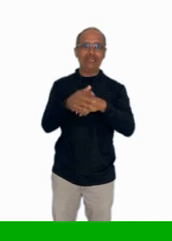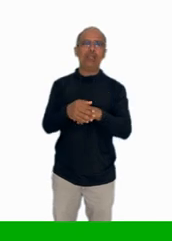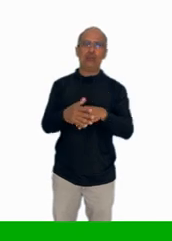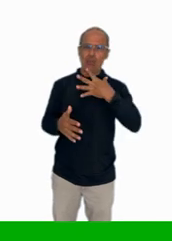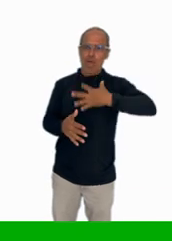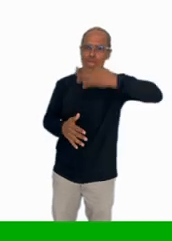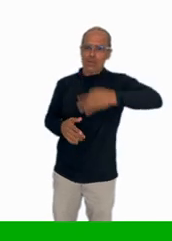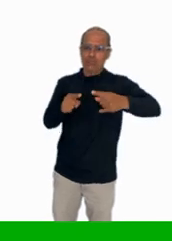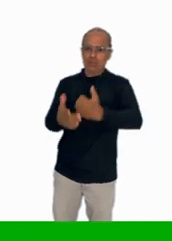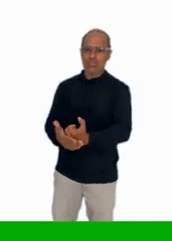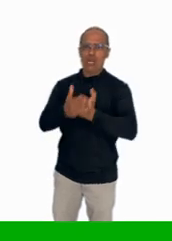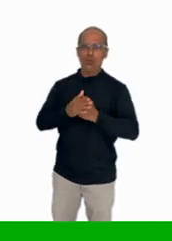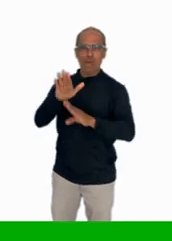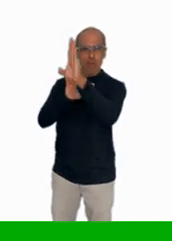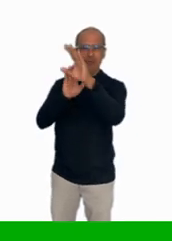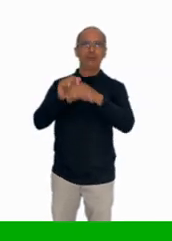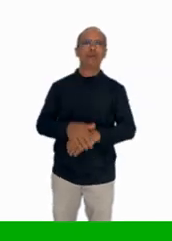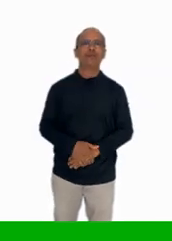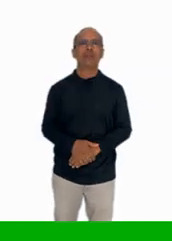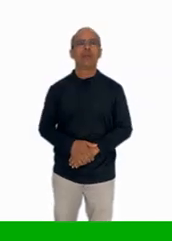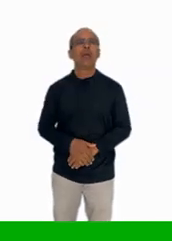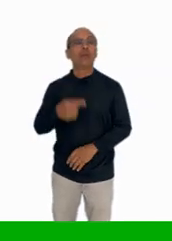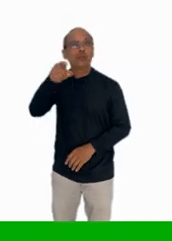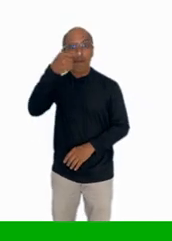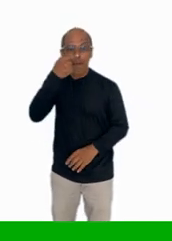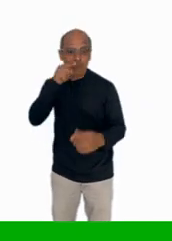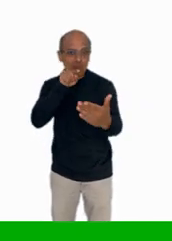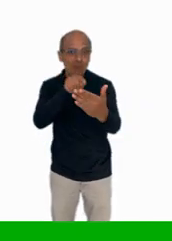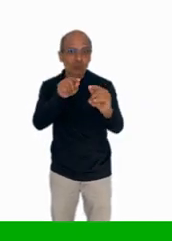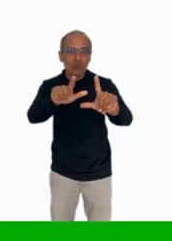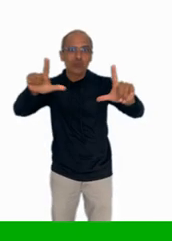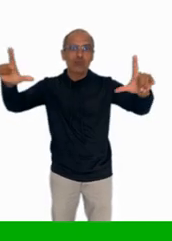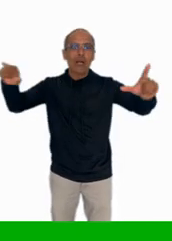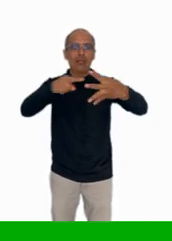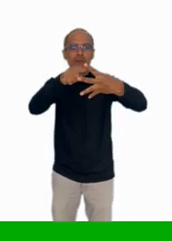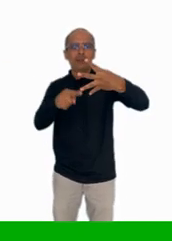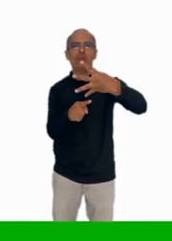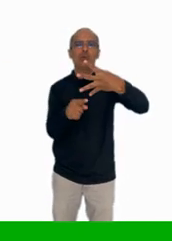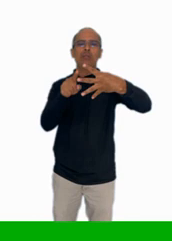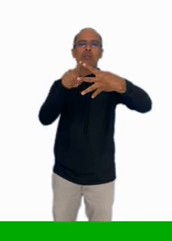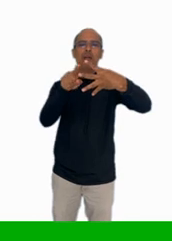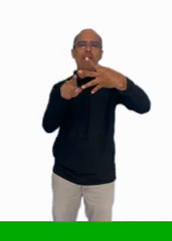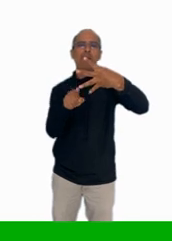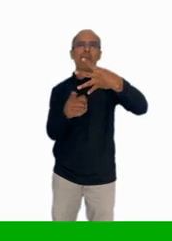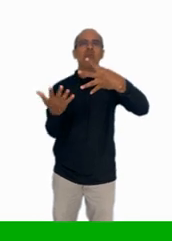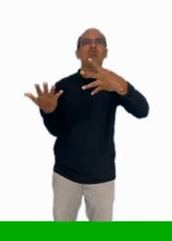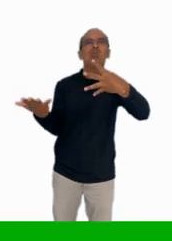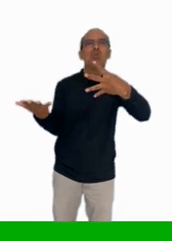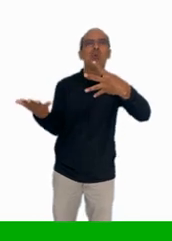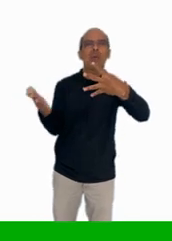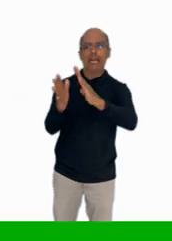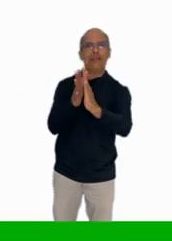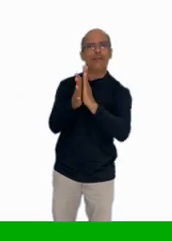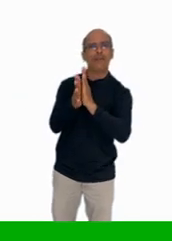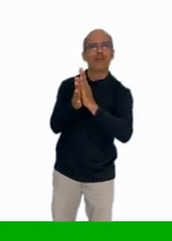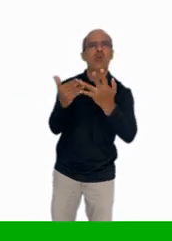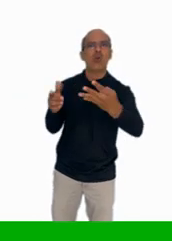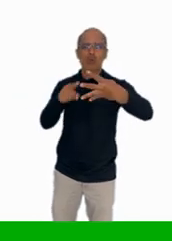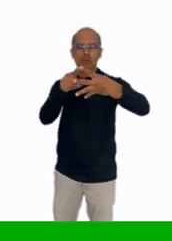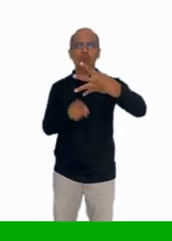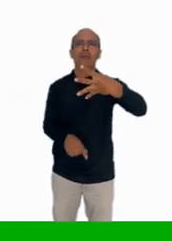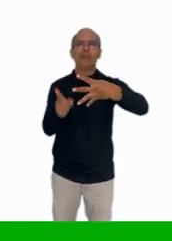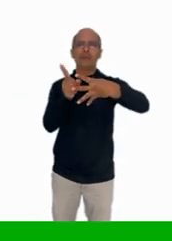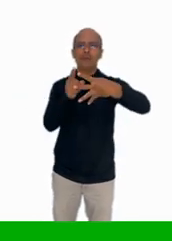verdadero tesoro de aprendizaje. Al ingresar, tienes la opción de elegir cuatro recursos para acceder a la información.